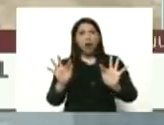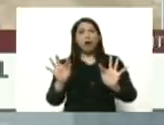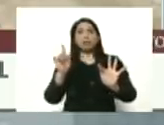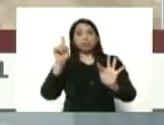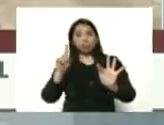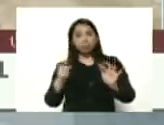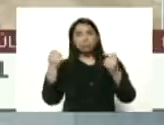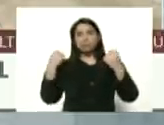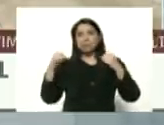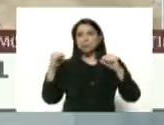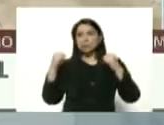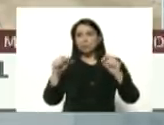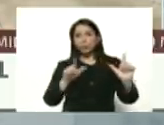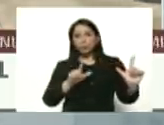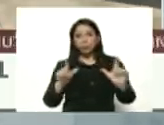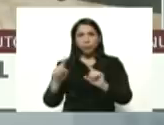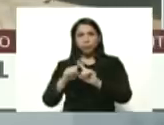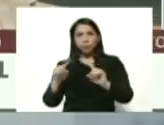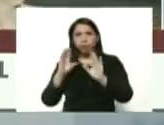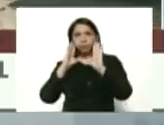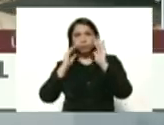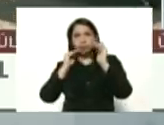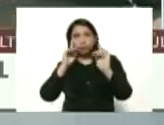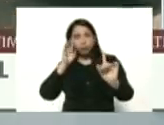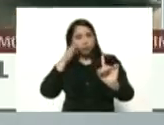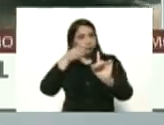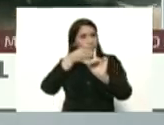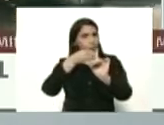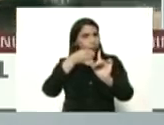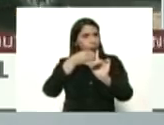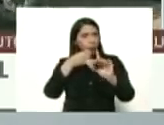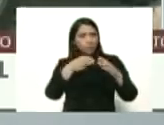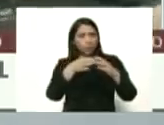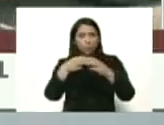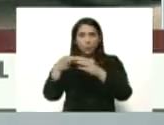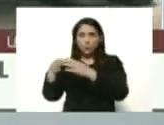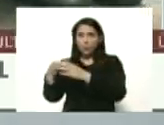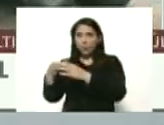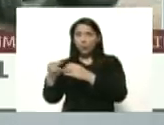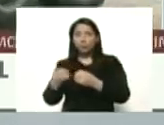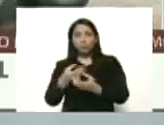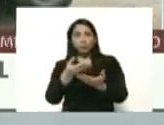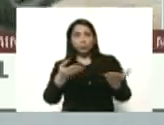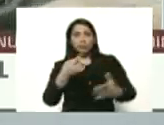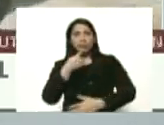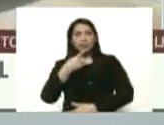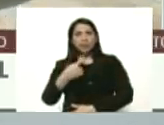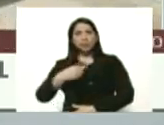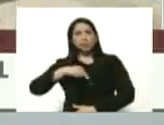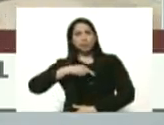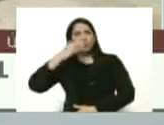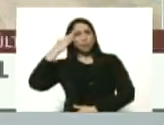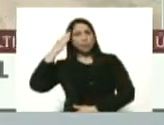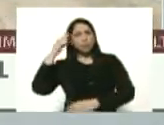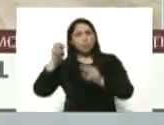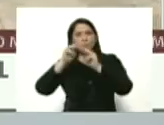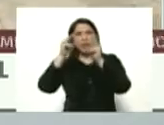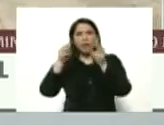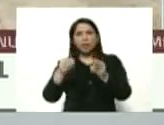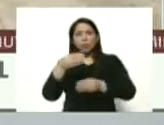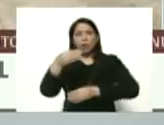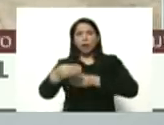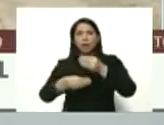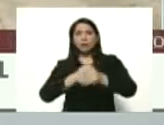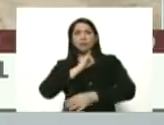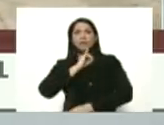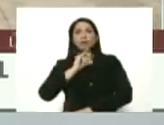preparados para la atención de esta oleada que como usted bien lo ha dicho bueno sabemos el método que está aplicando